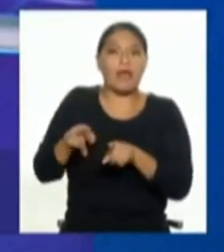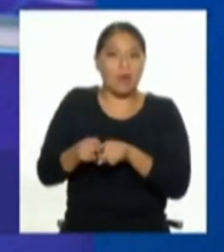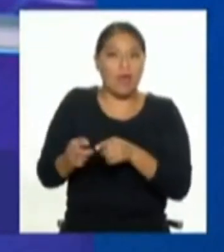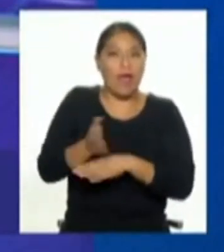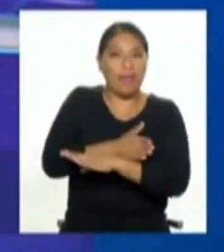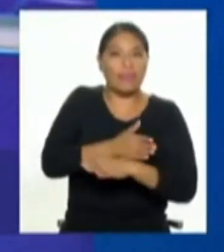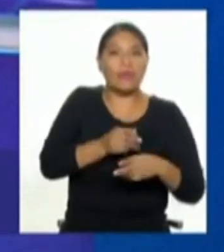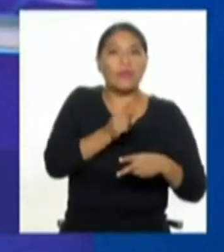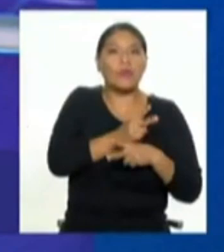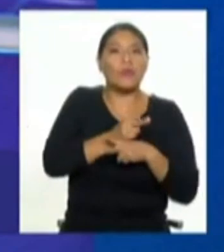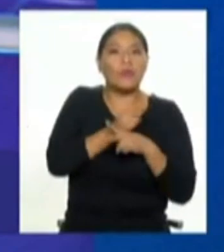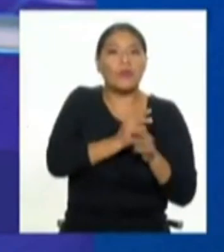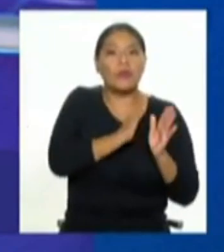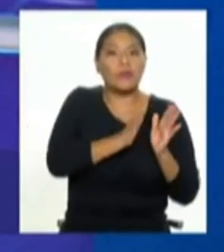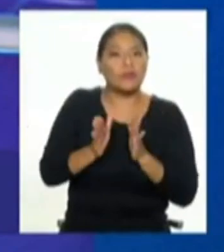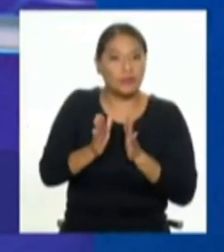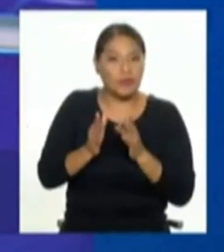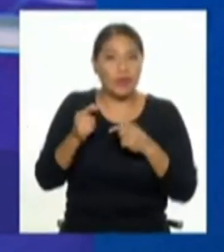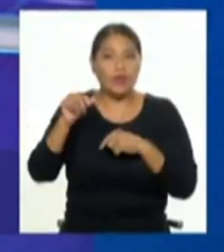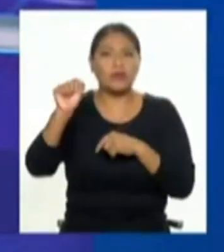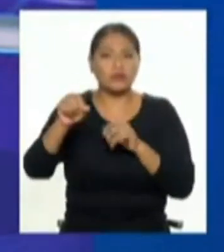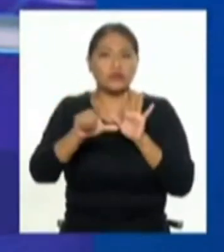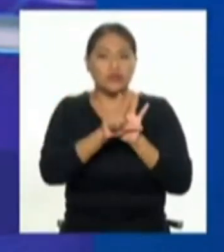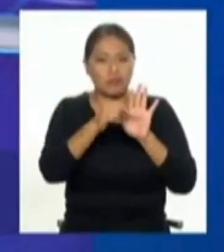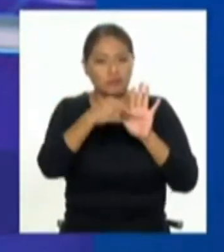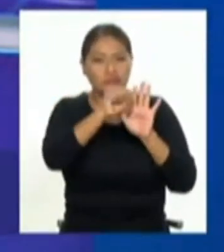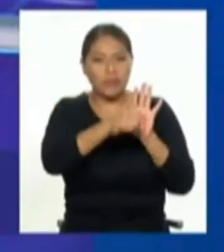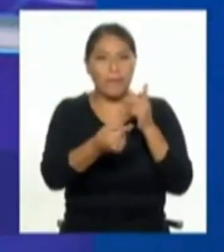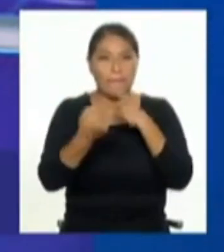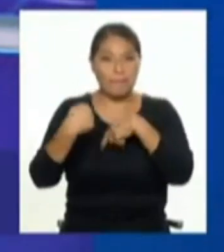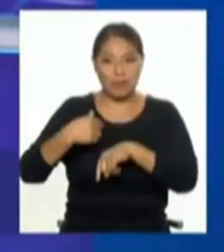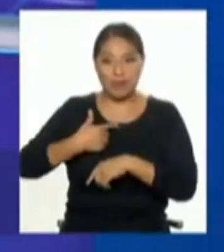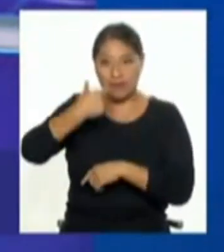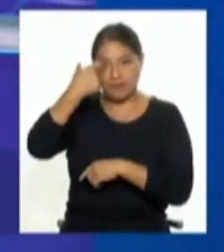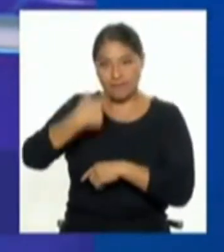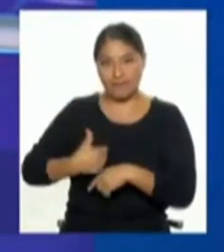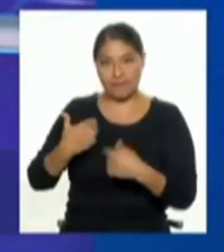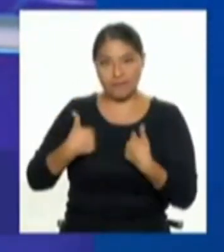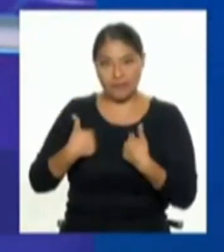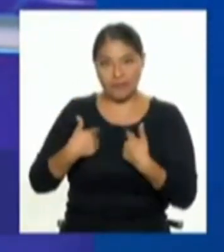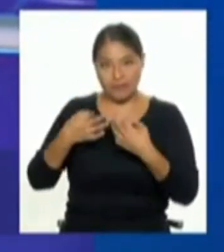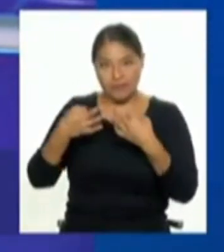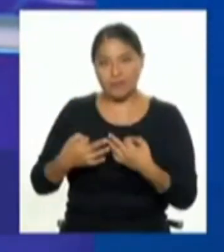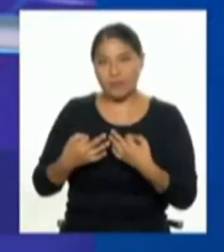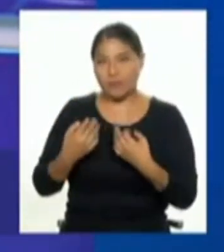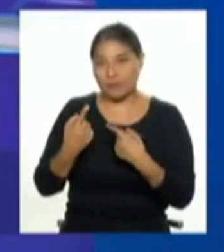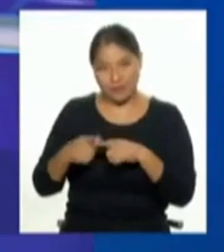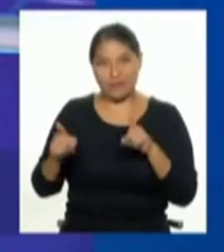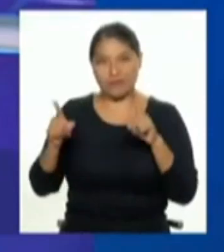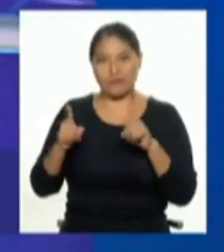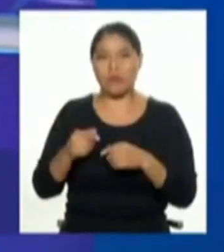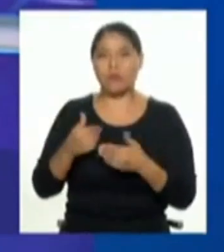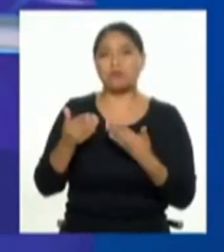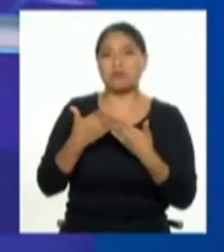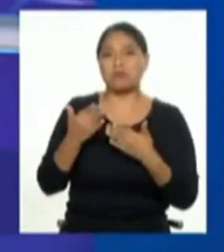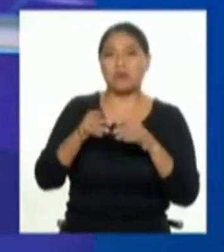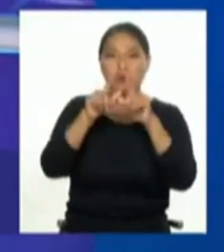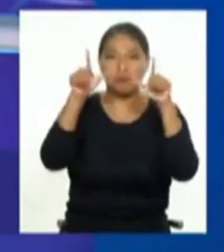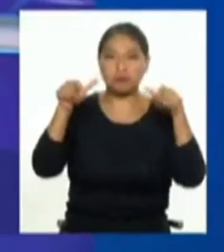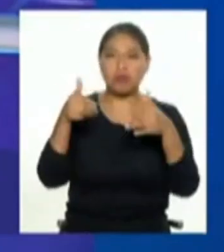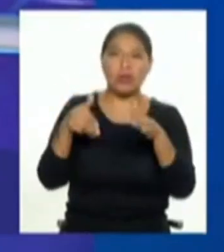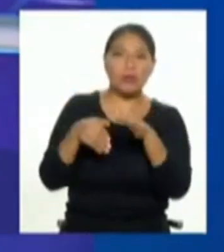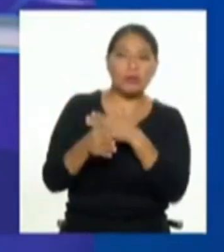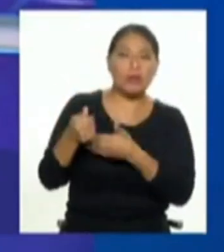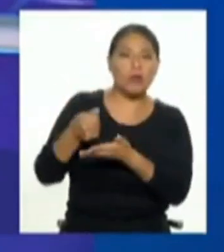la formalidad dice que sí, pero la realidad nos dice que no es así, ¿no? Eso en el mercado formal, que se compre en una tienda o a otra